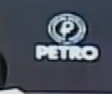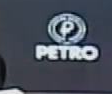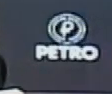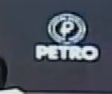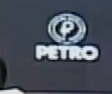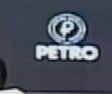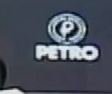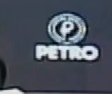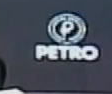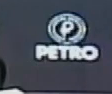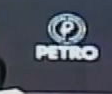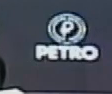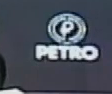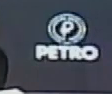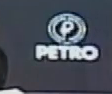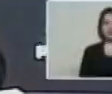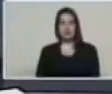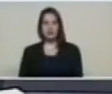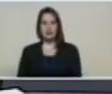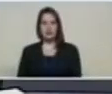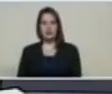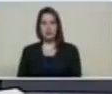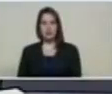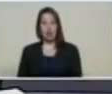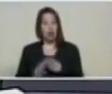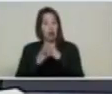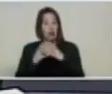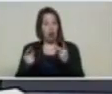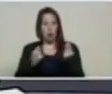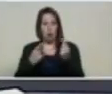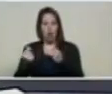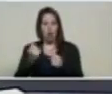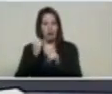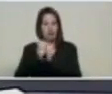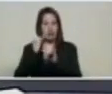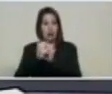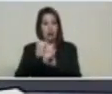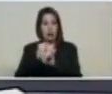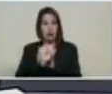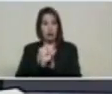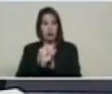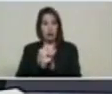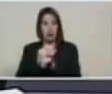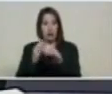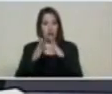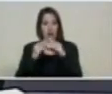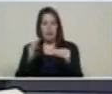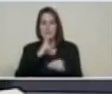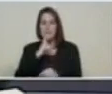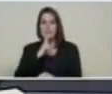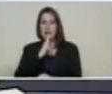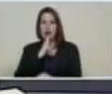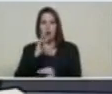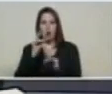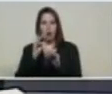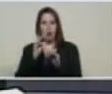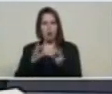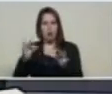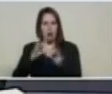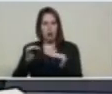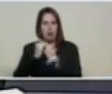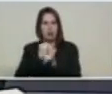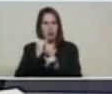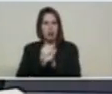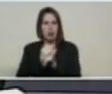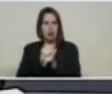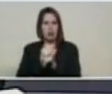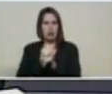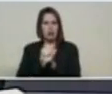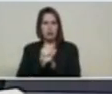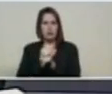video.